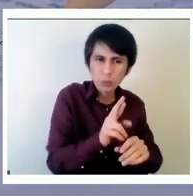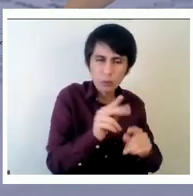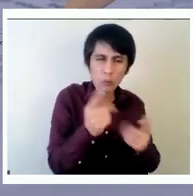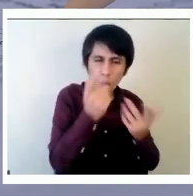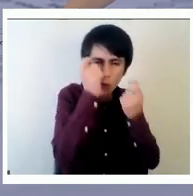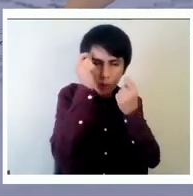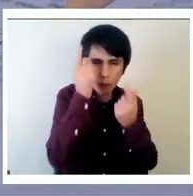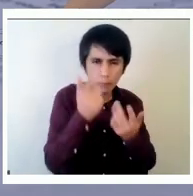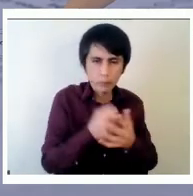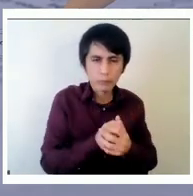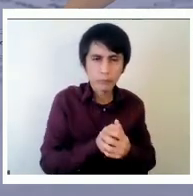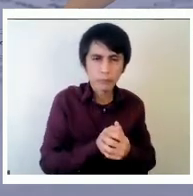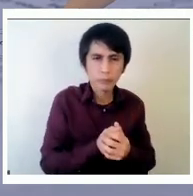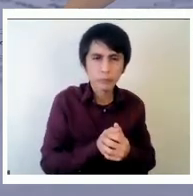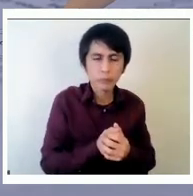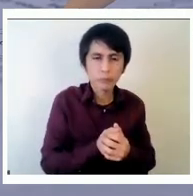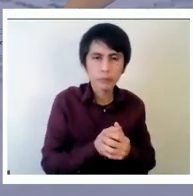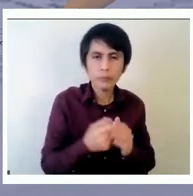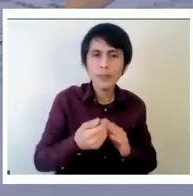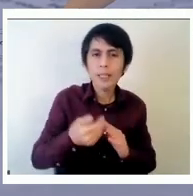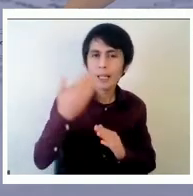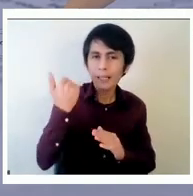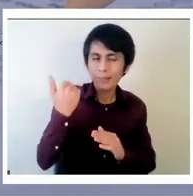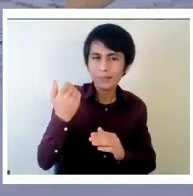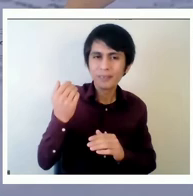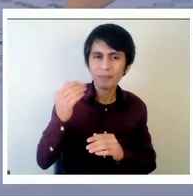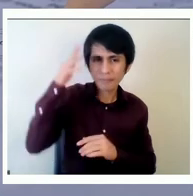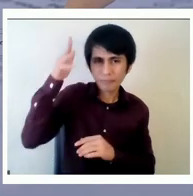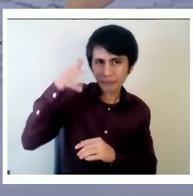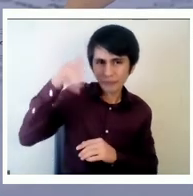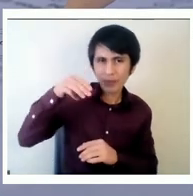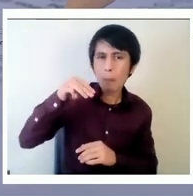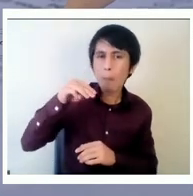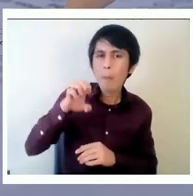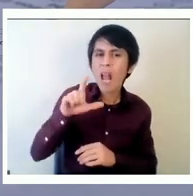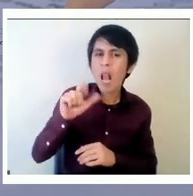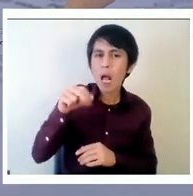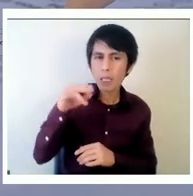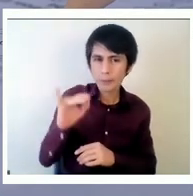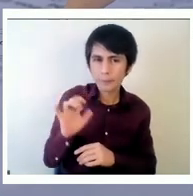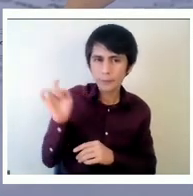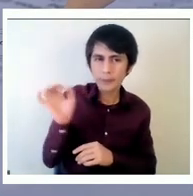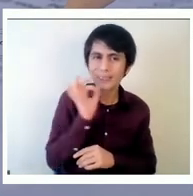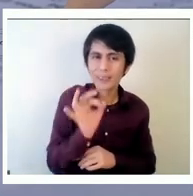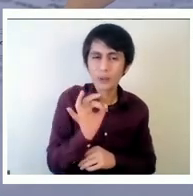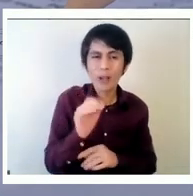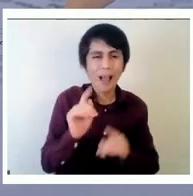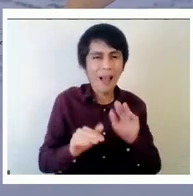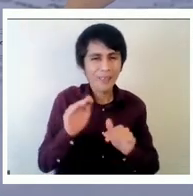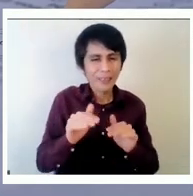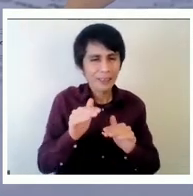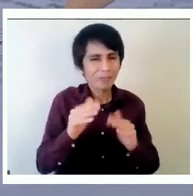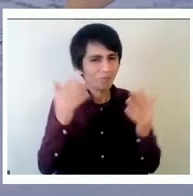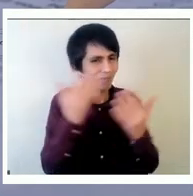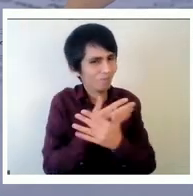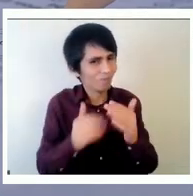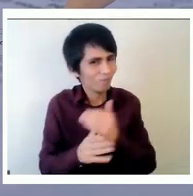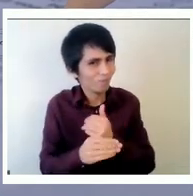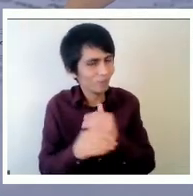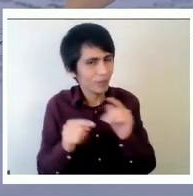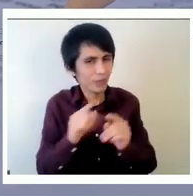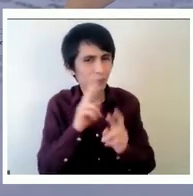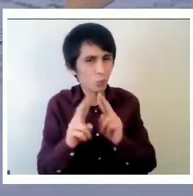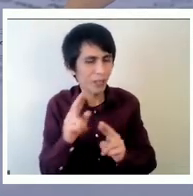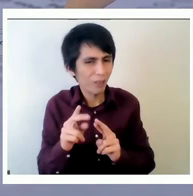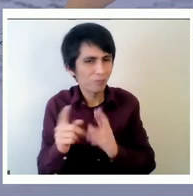se comentó un poco antes Melanie comentó de la trampa en los resultados la trampa en las pruebas la alteración de las evaluaciones el